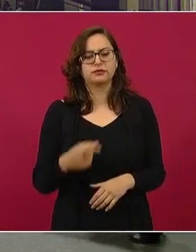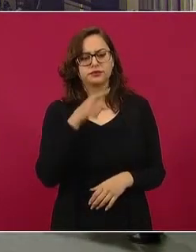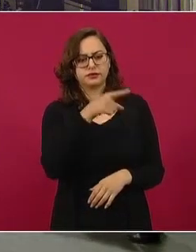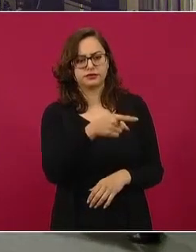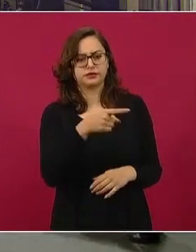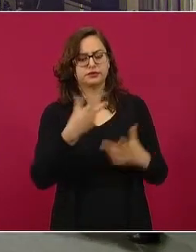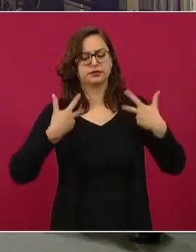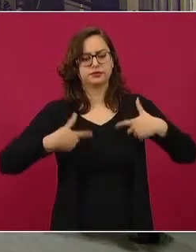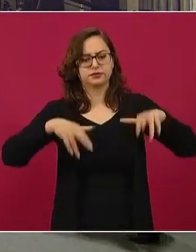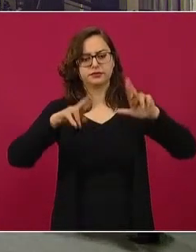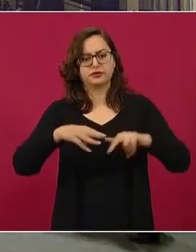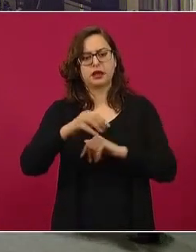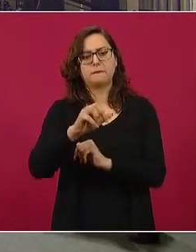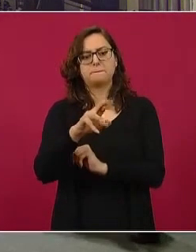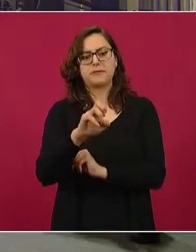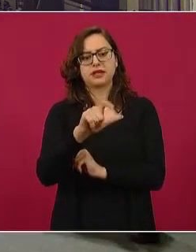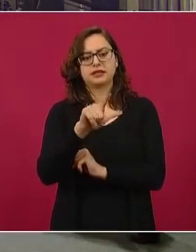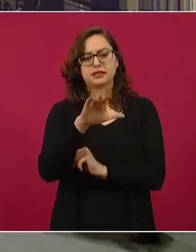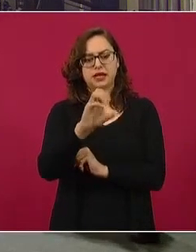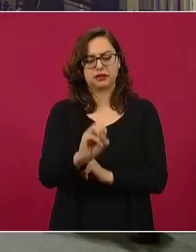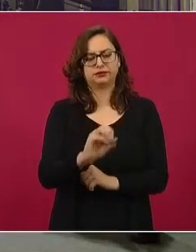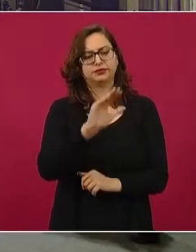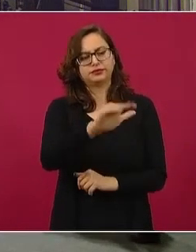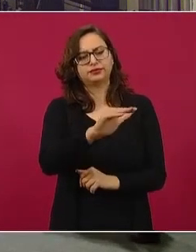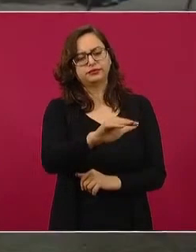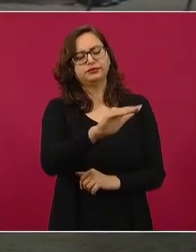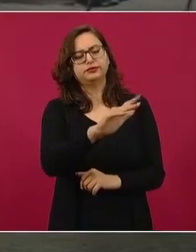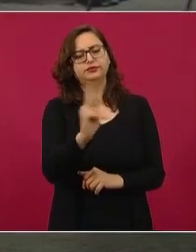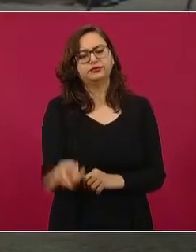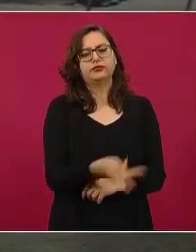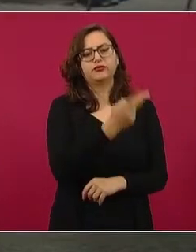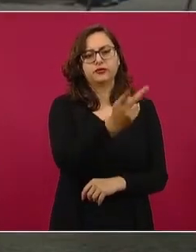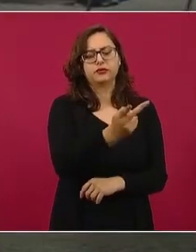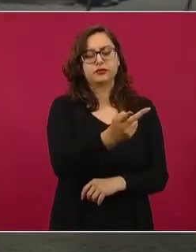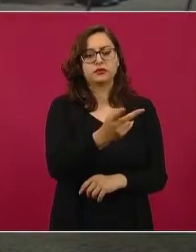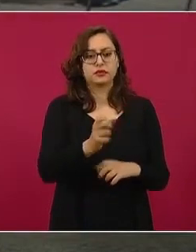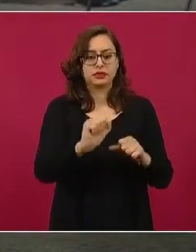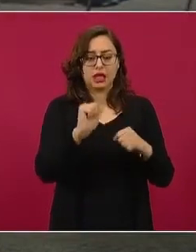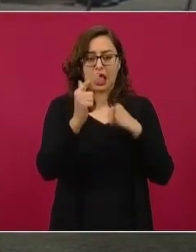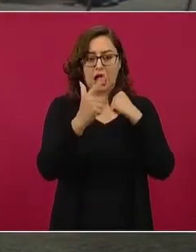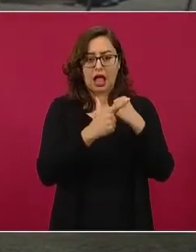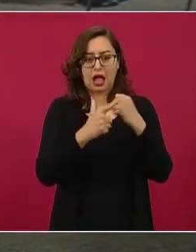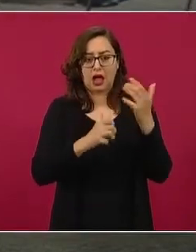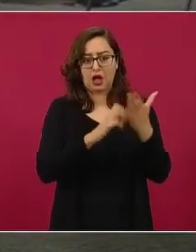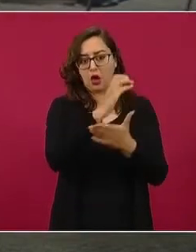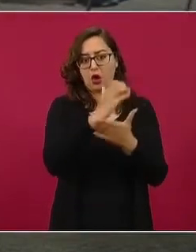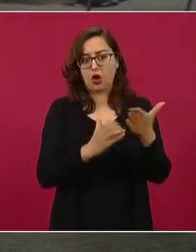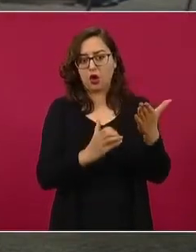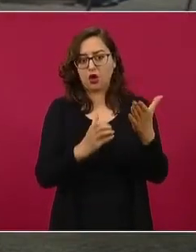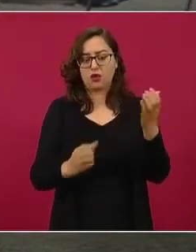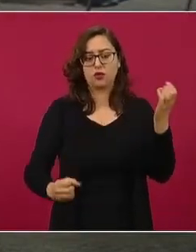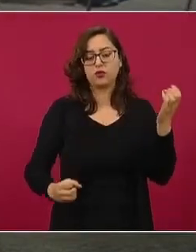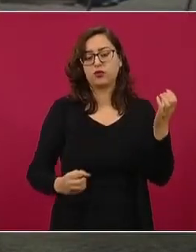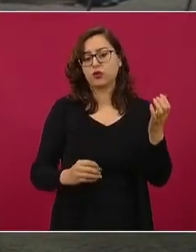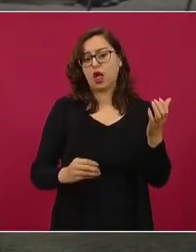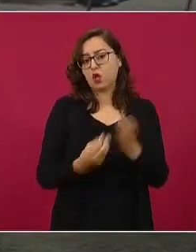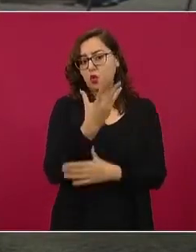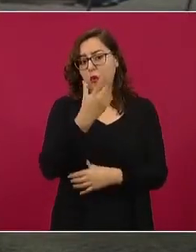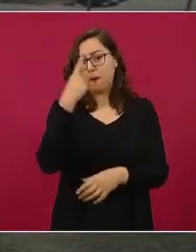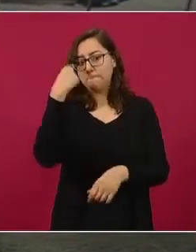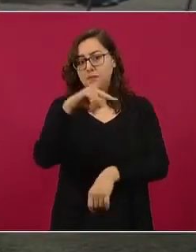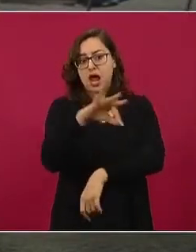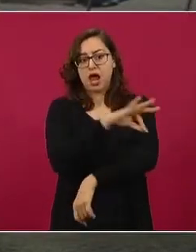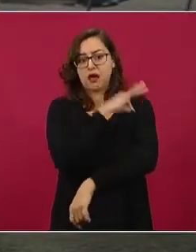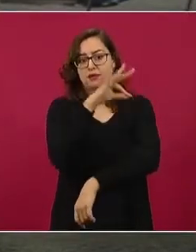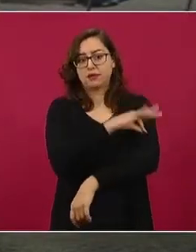Ebrard, saber si se van a adquirir, si se tienen pensados nuevos contratos de adquisición, de cuáles vacunas, cuáles serían,